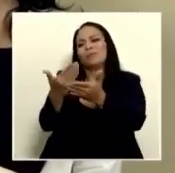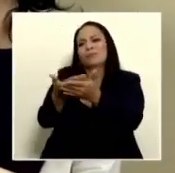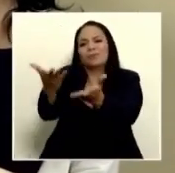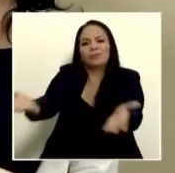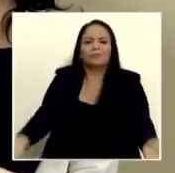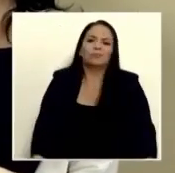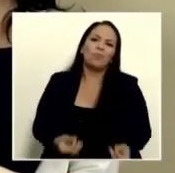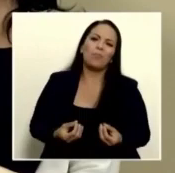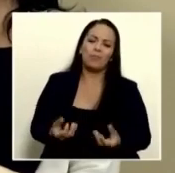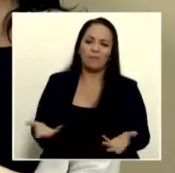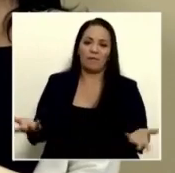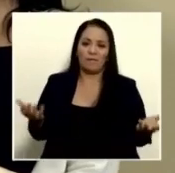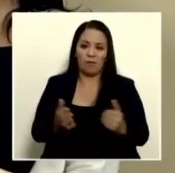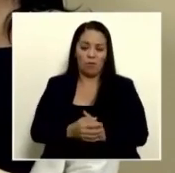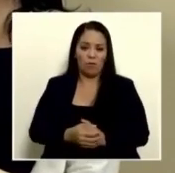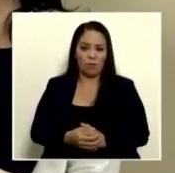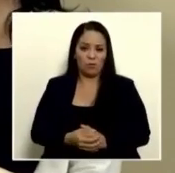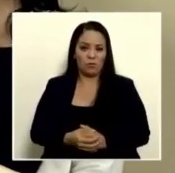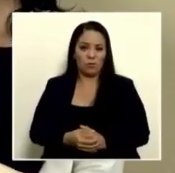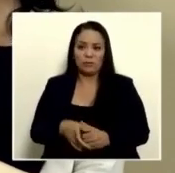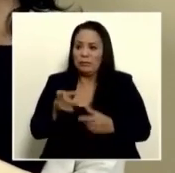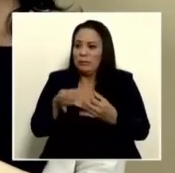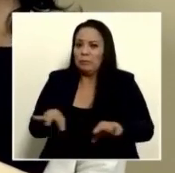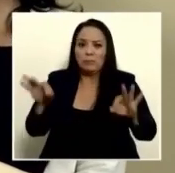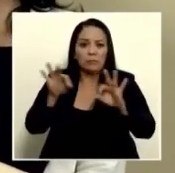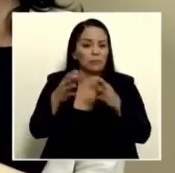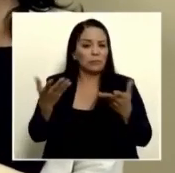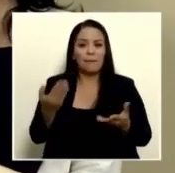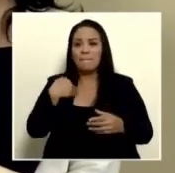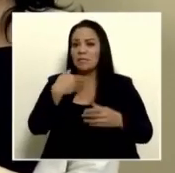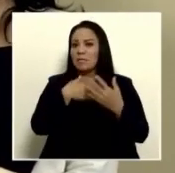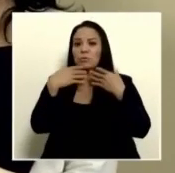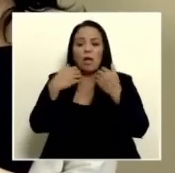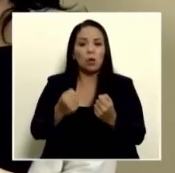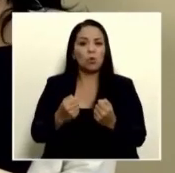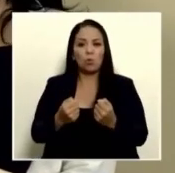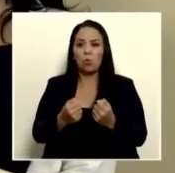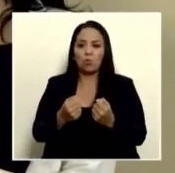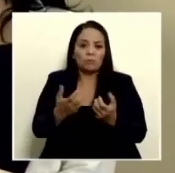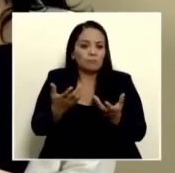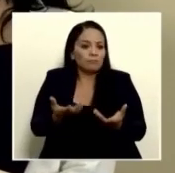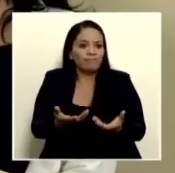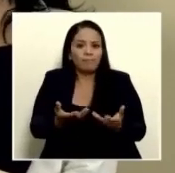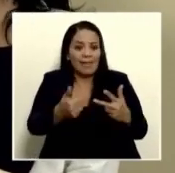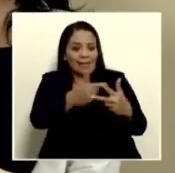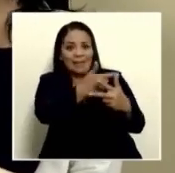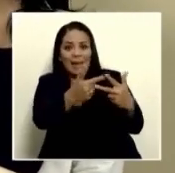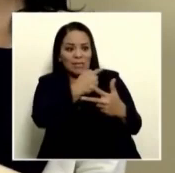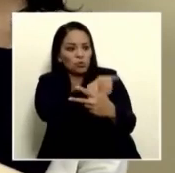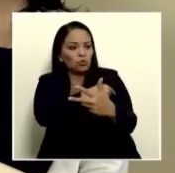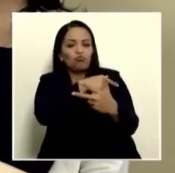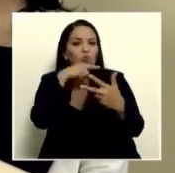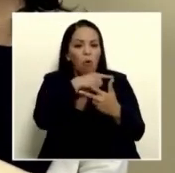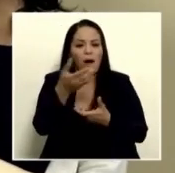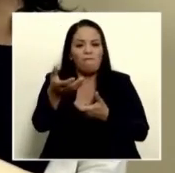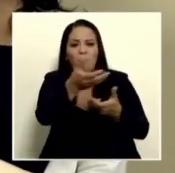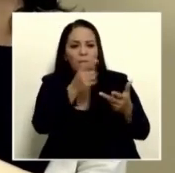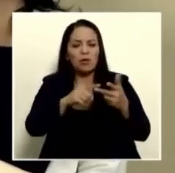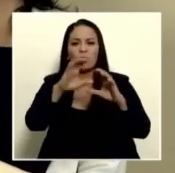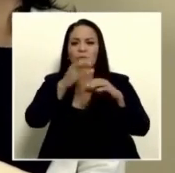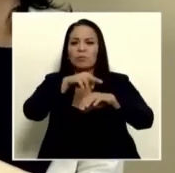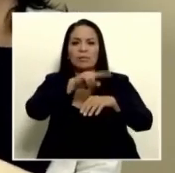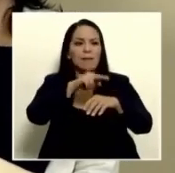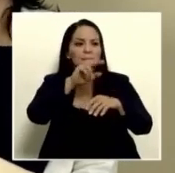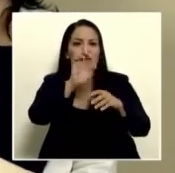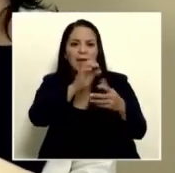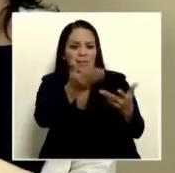incontrovertible el Ministerio de Salud acogió lo que le dicen tres cuerpos beneméritos de la patria un